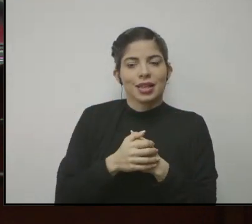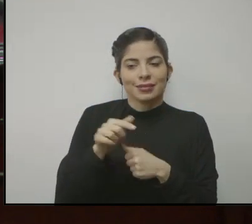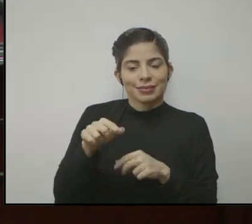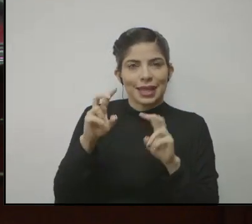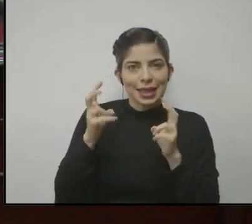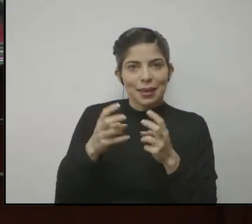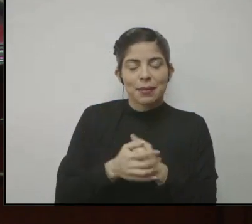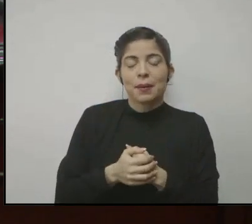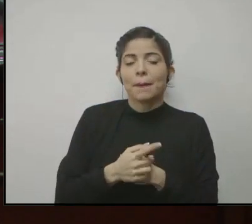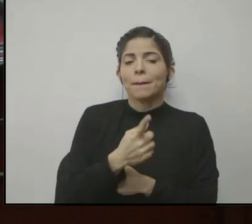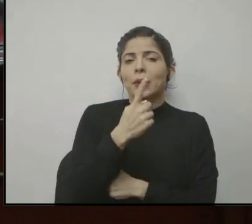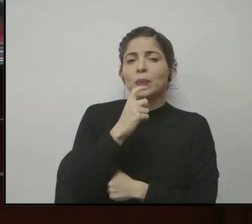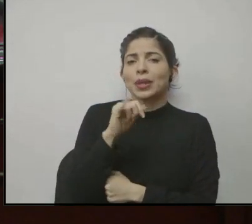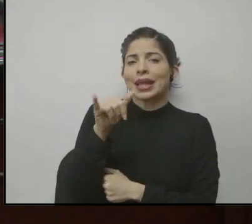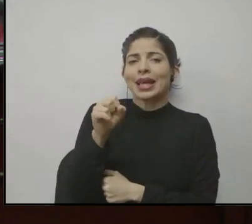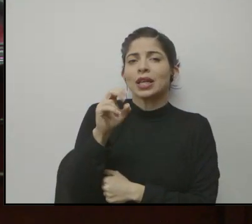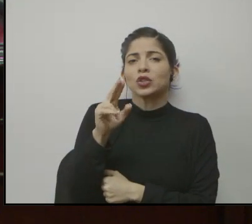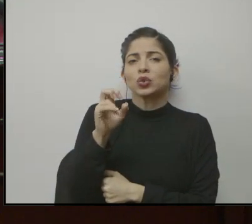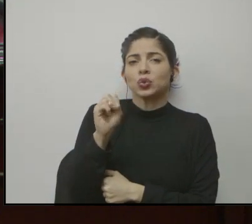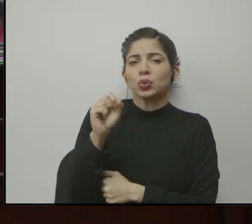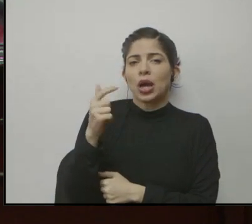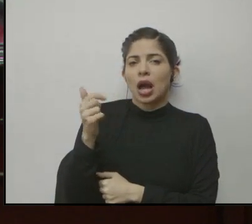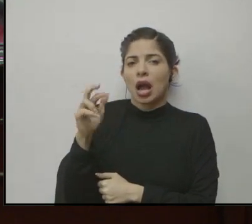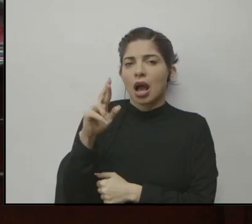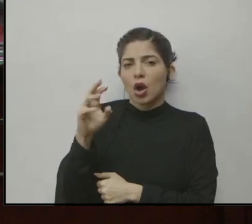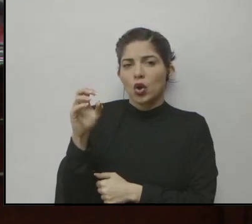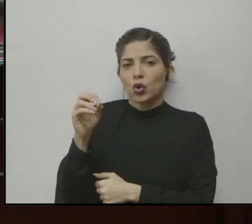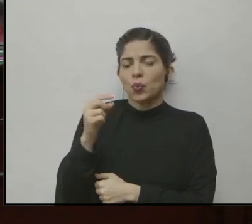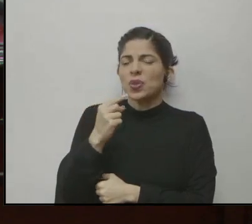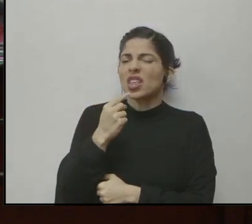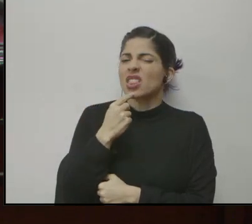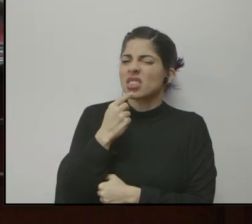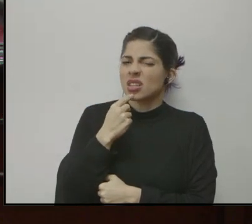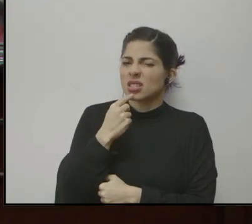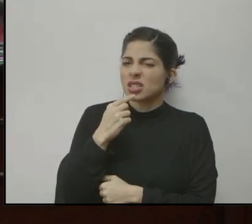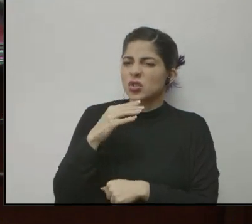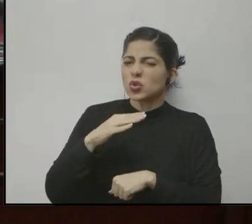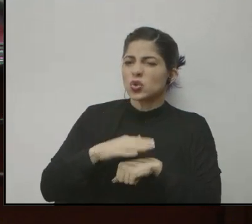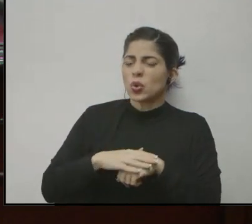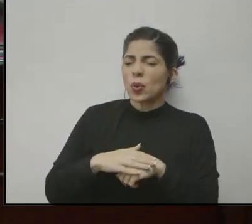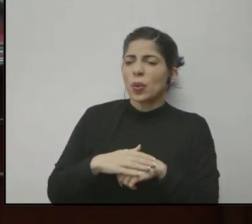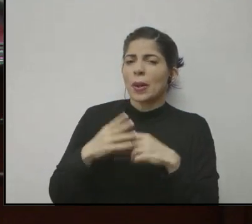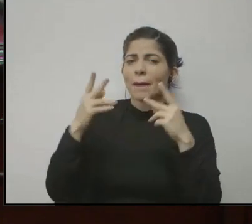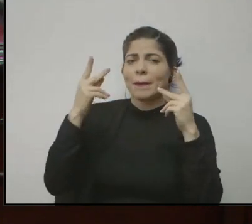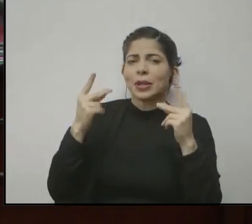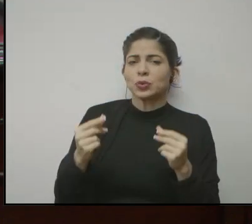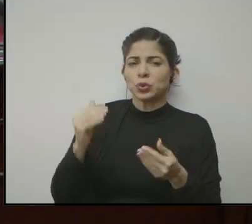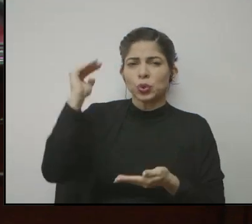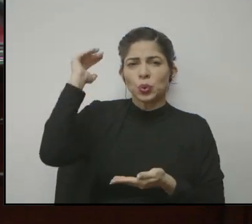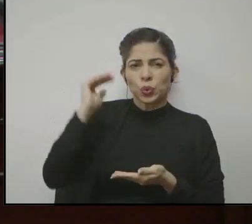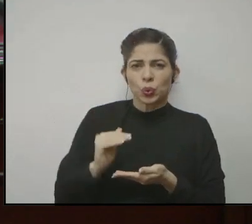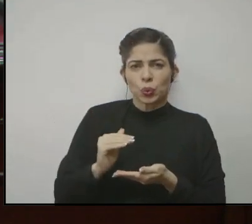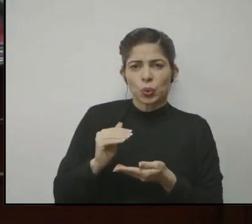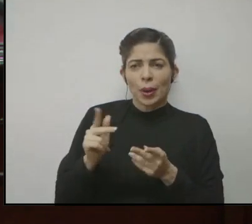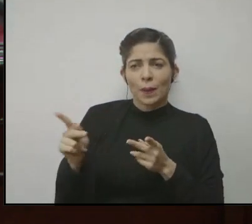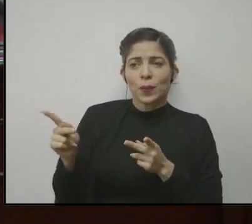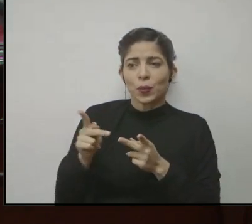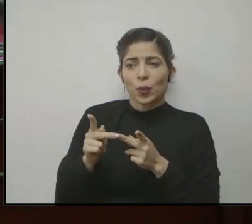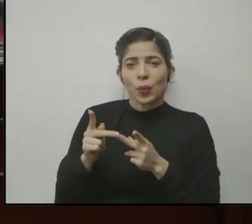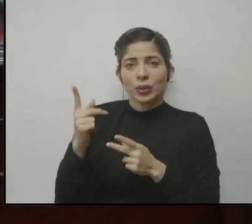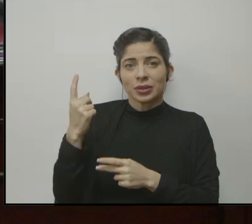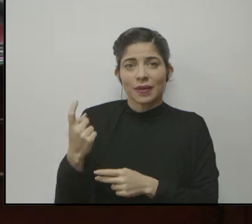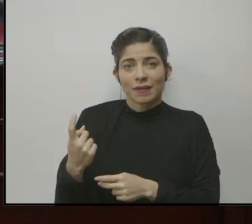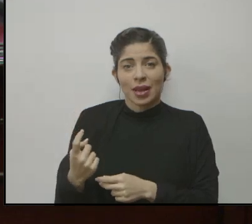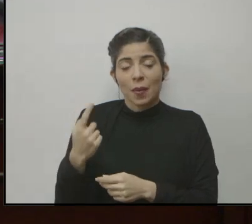este campo. Consulta a don Jesús Garro, ¿qué se dice en relación con el recorte presupuestario de plazas vacantes